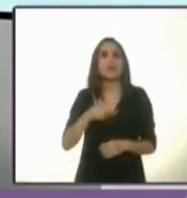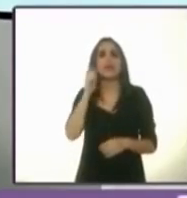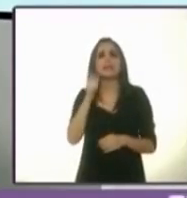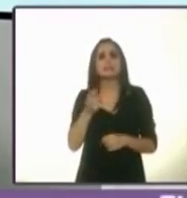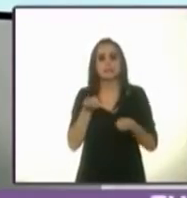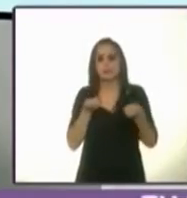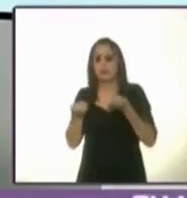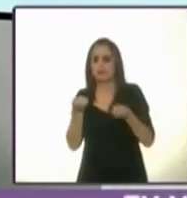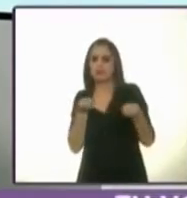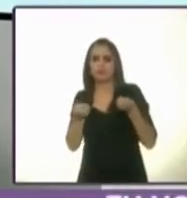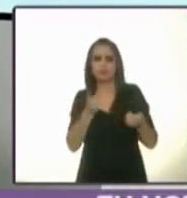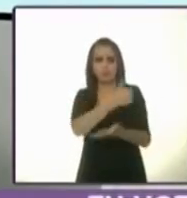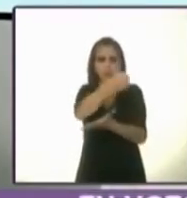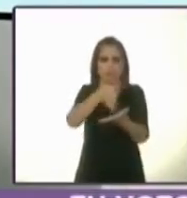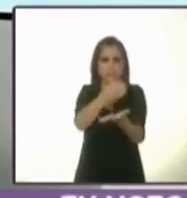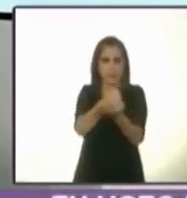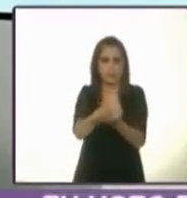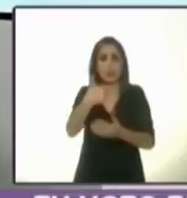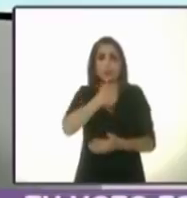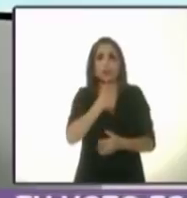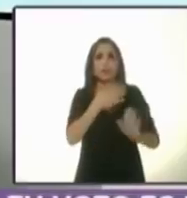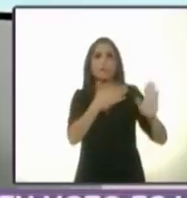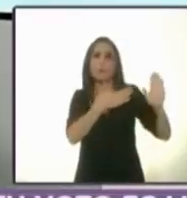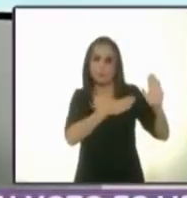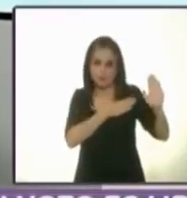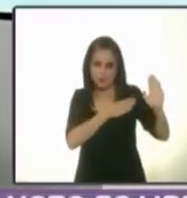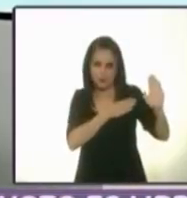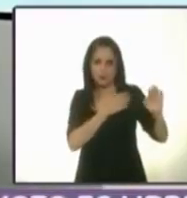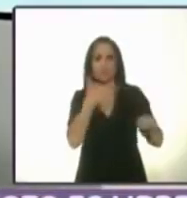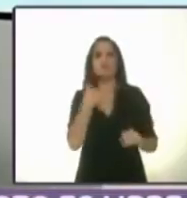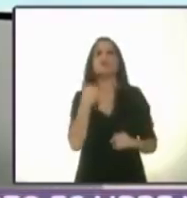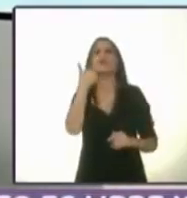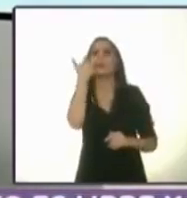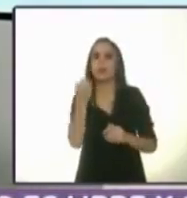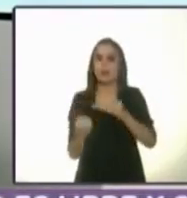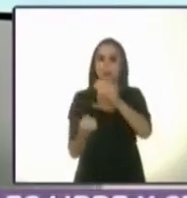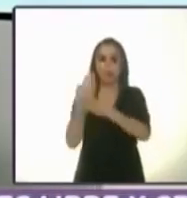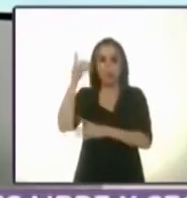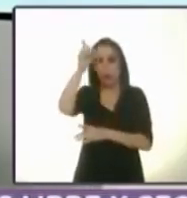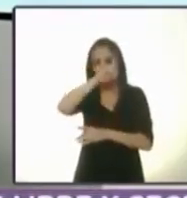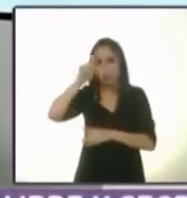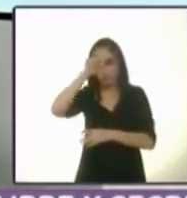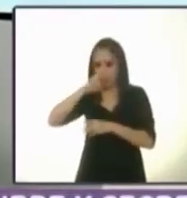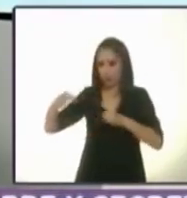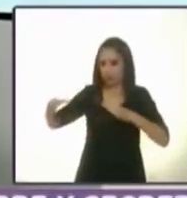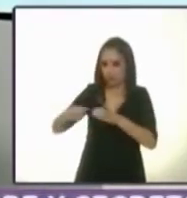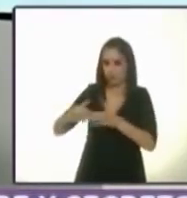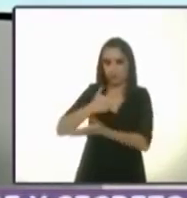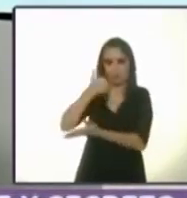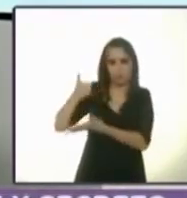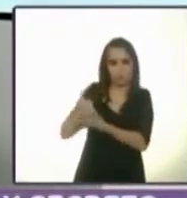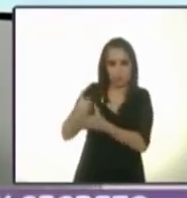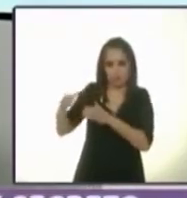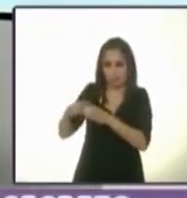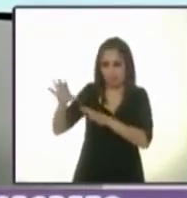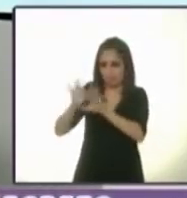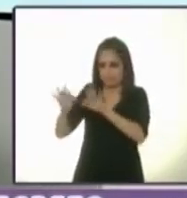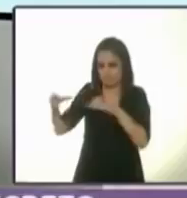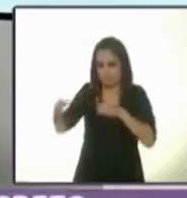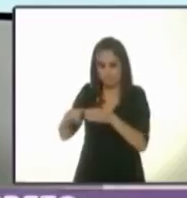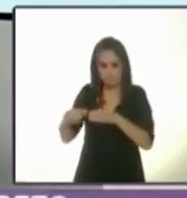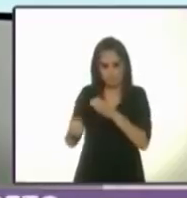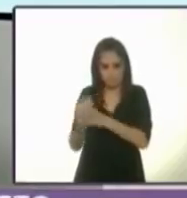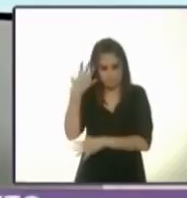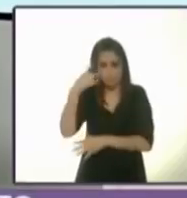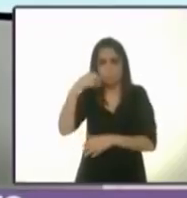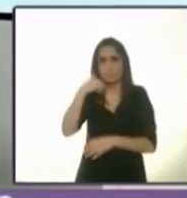con la coordinación metropolitana. Mi compromiso concreto. Crear el Consejo Metropolitano que permita que en todos